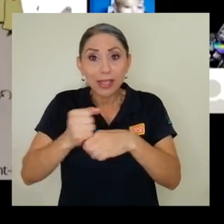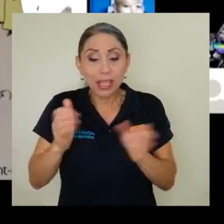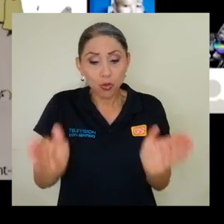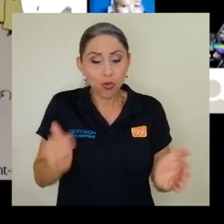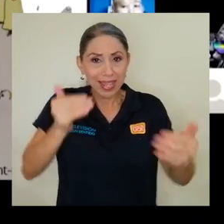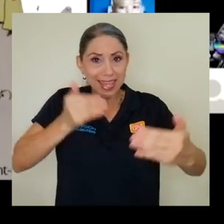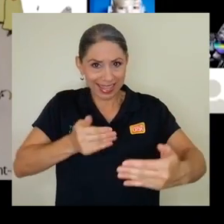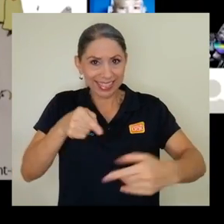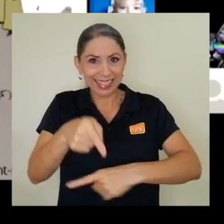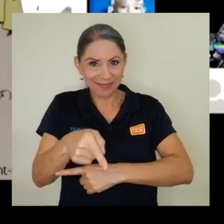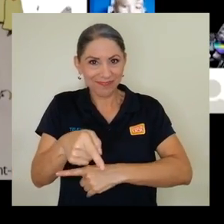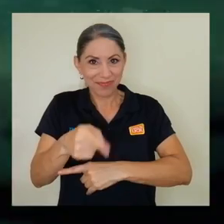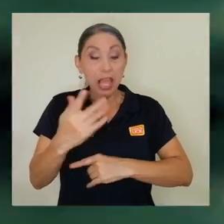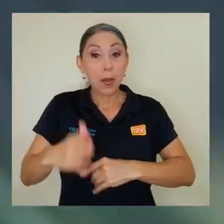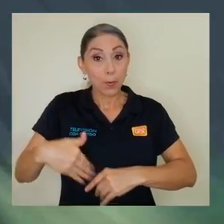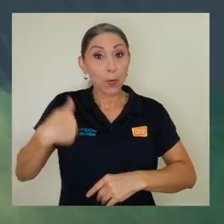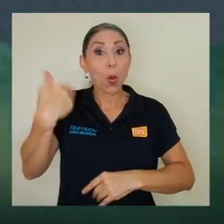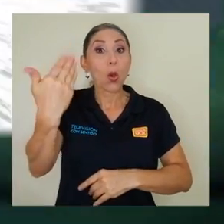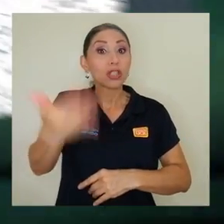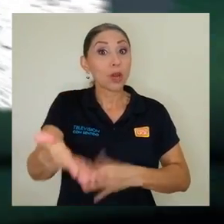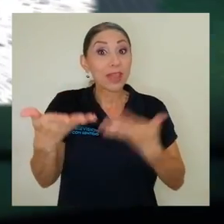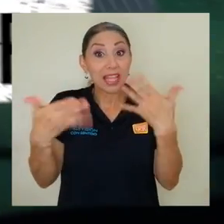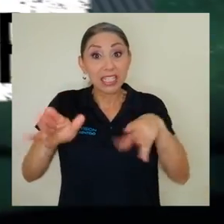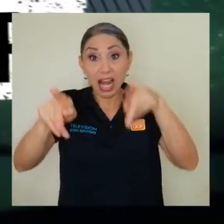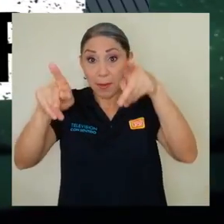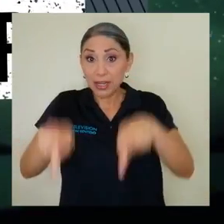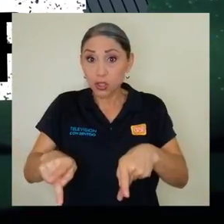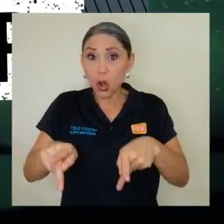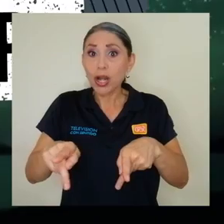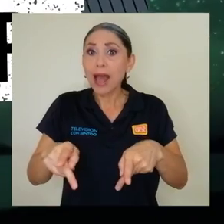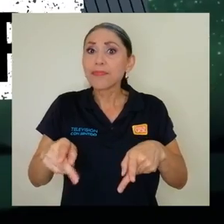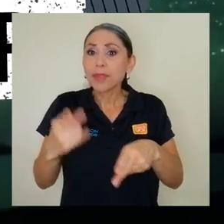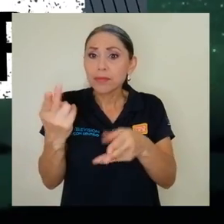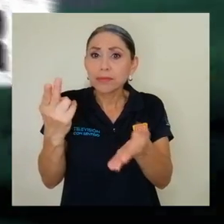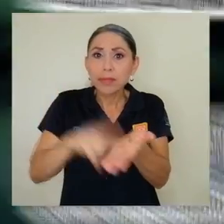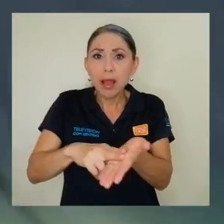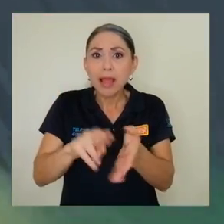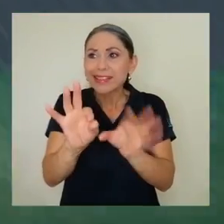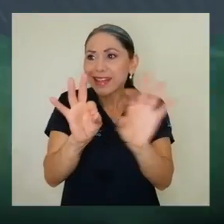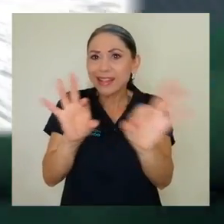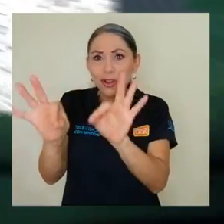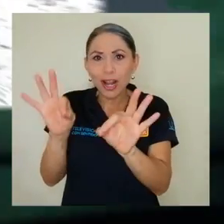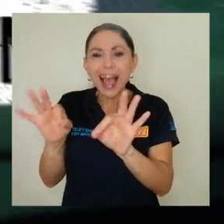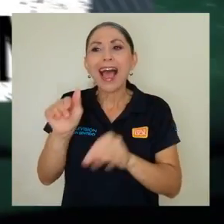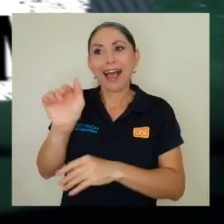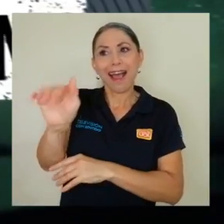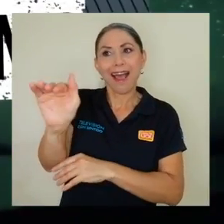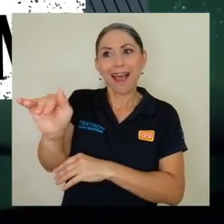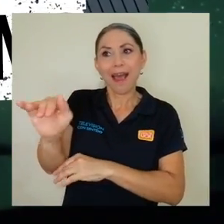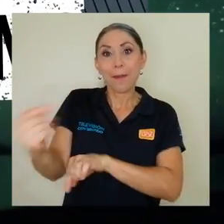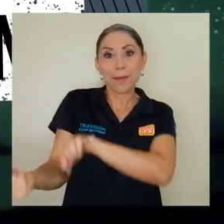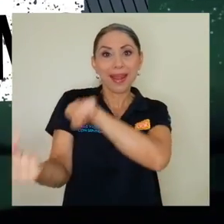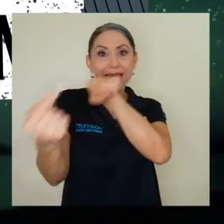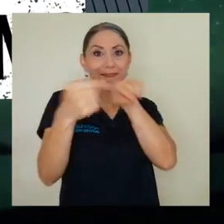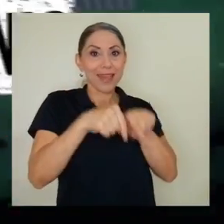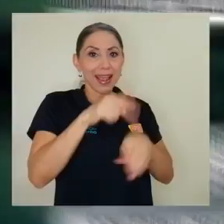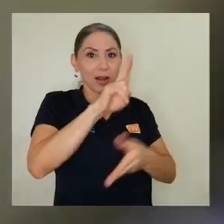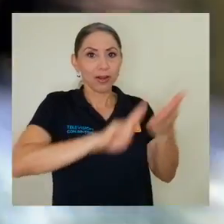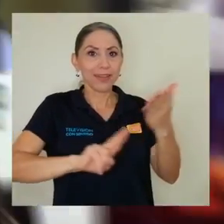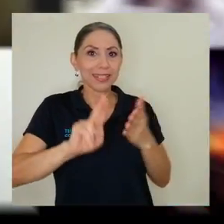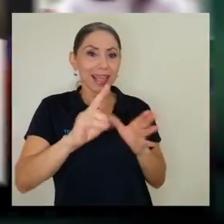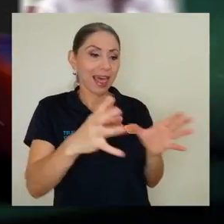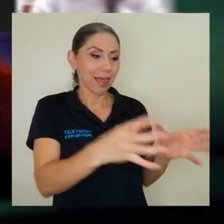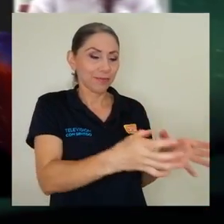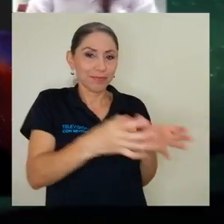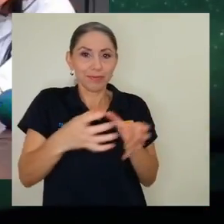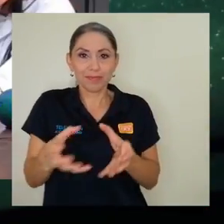estamos realizando unos kits y posteriormente cuando la persona salga seleccionado o seleccionado se le estará avisando para que llegue a retirar estos